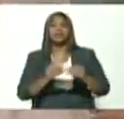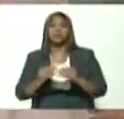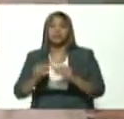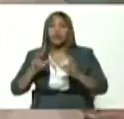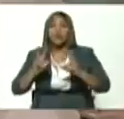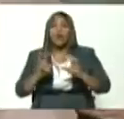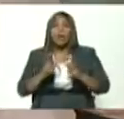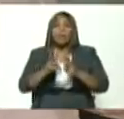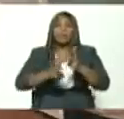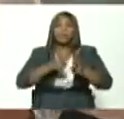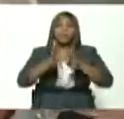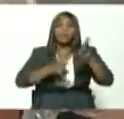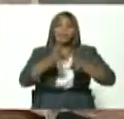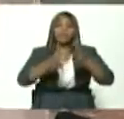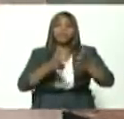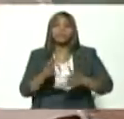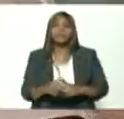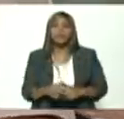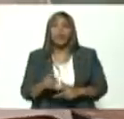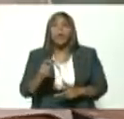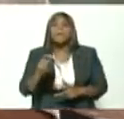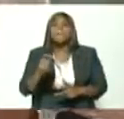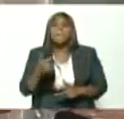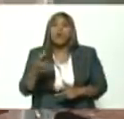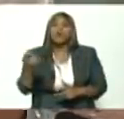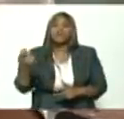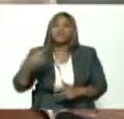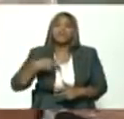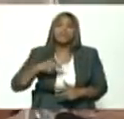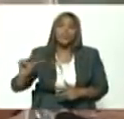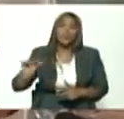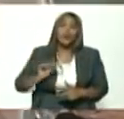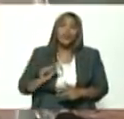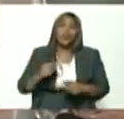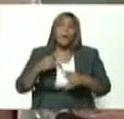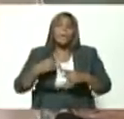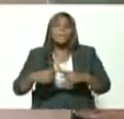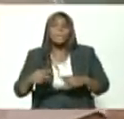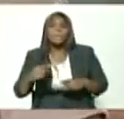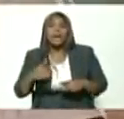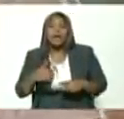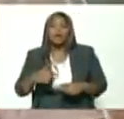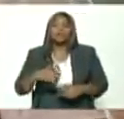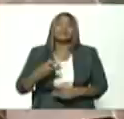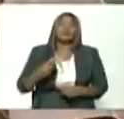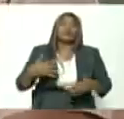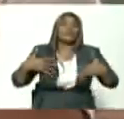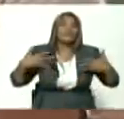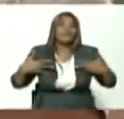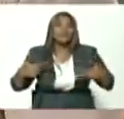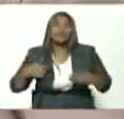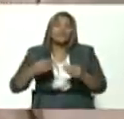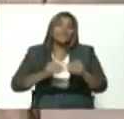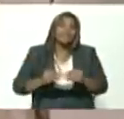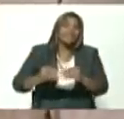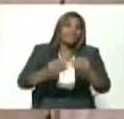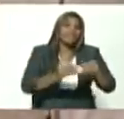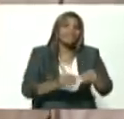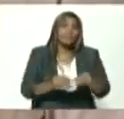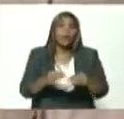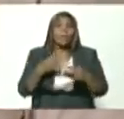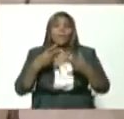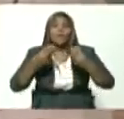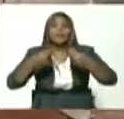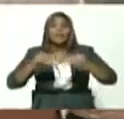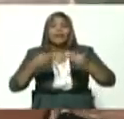presidente con pocos recursos sin plata pero con la moral y las ganas y lo estamos haciendo con respecto al aluminio